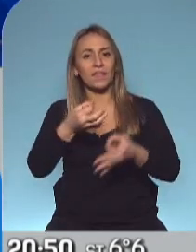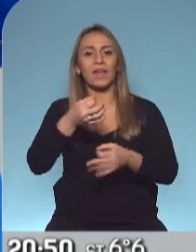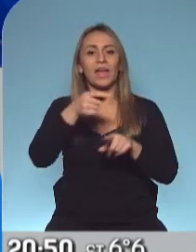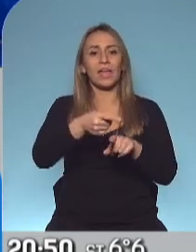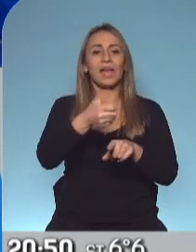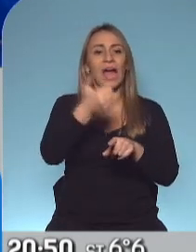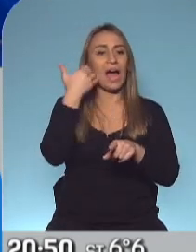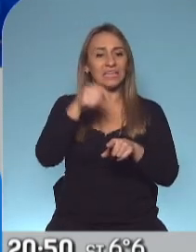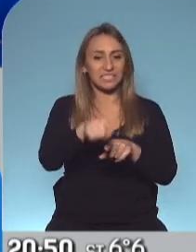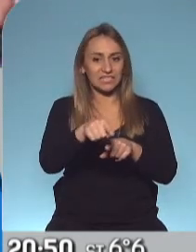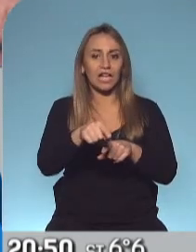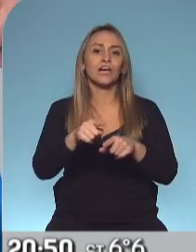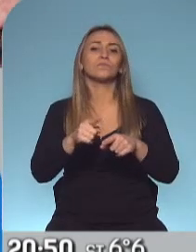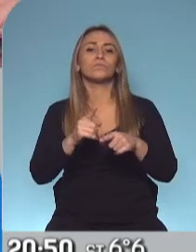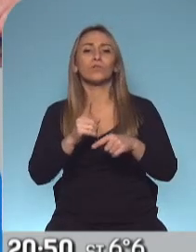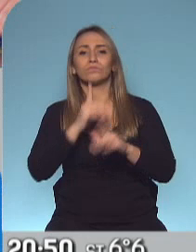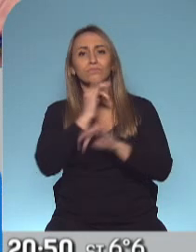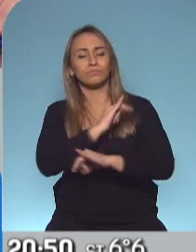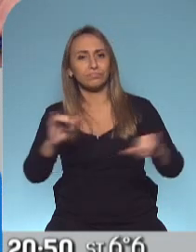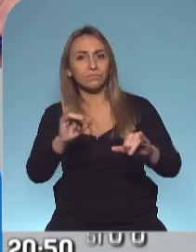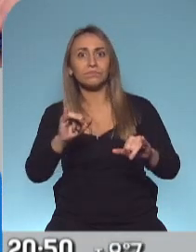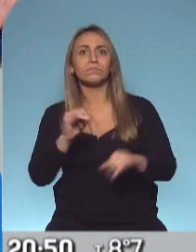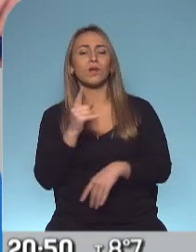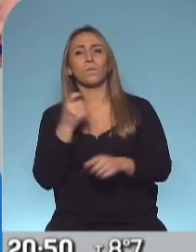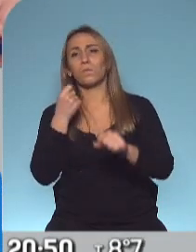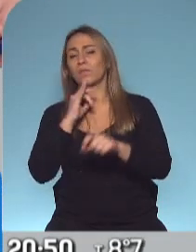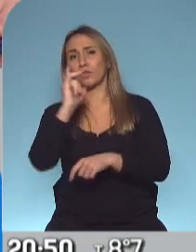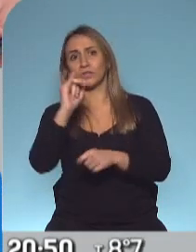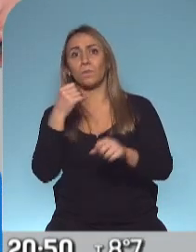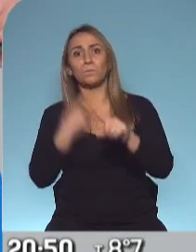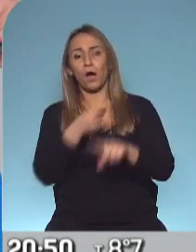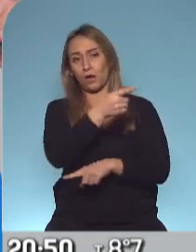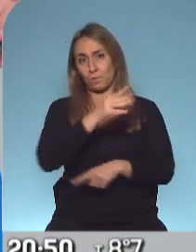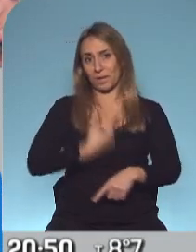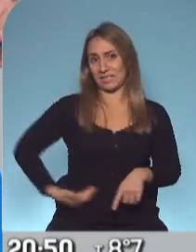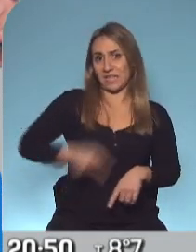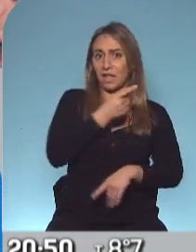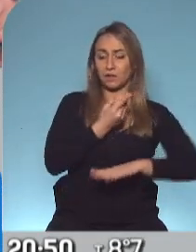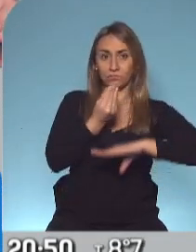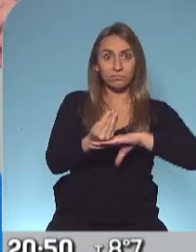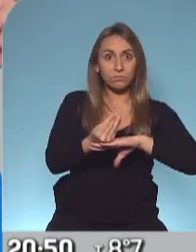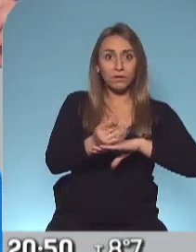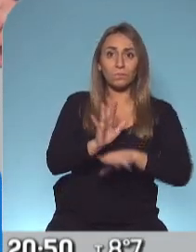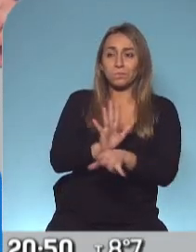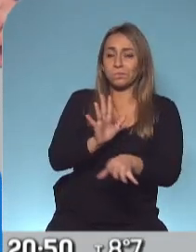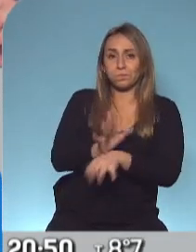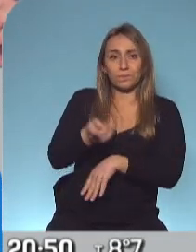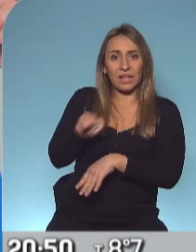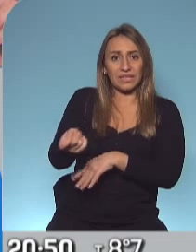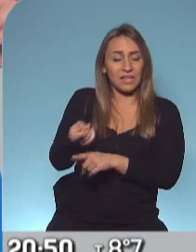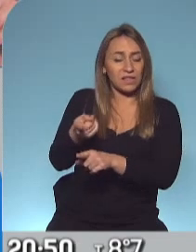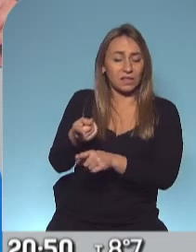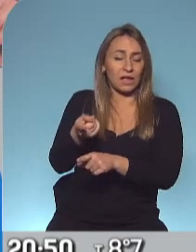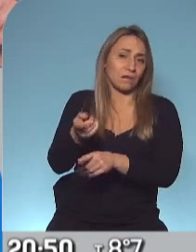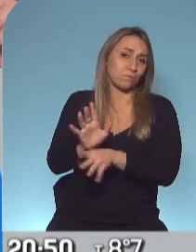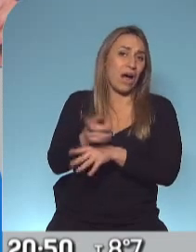Haya concretamente denunciando crímenes de lesa humanidad a un presidente que está en funciones y lo que dicen es que su